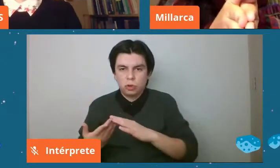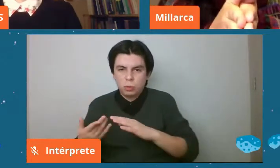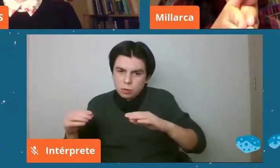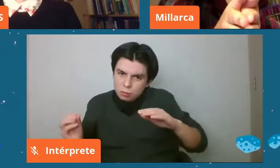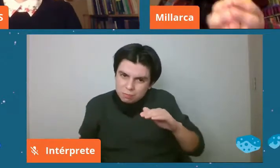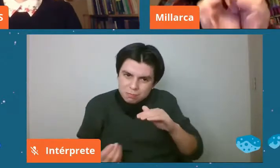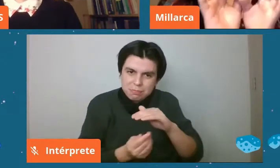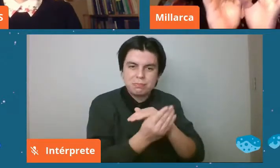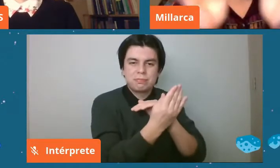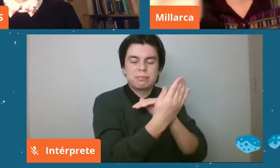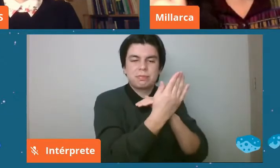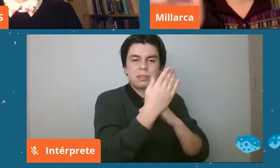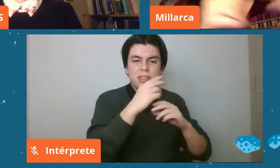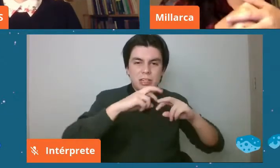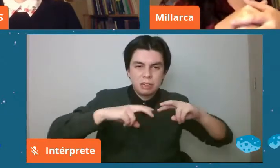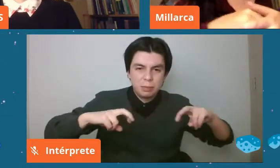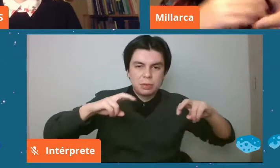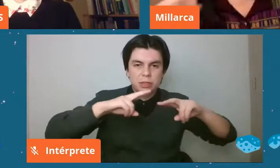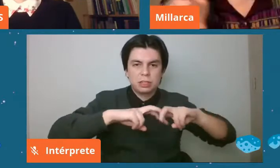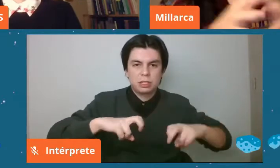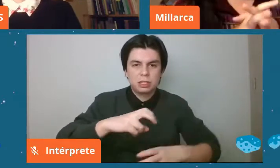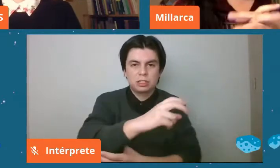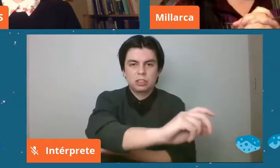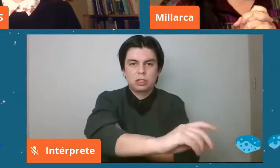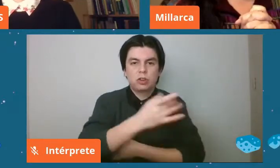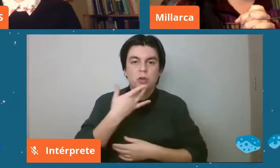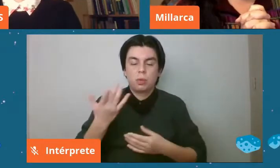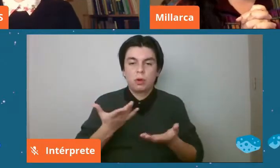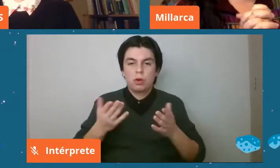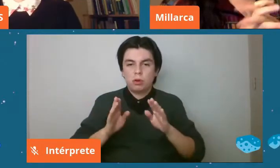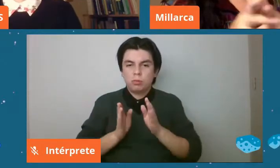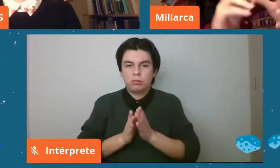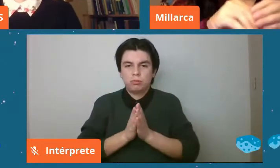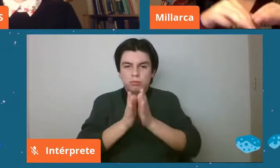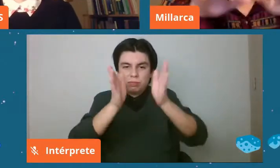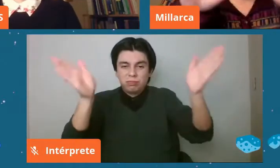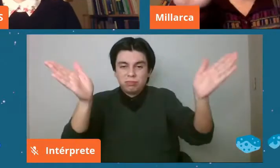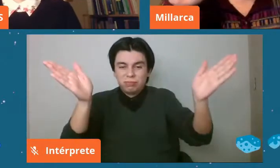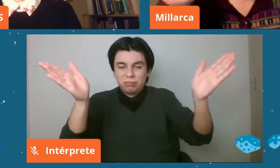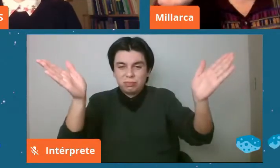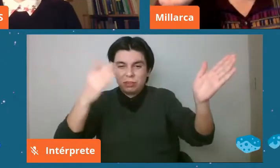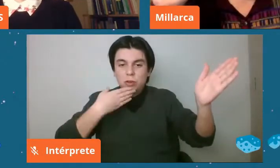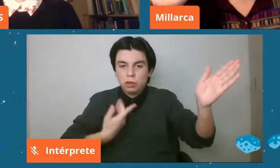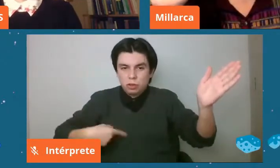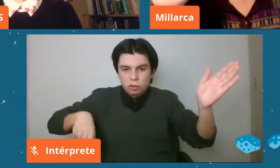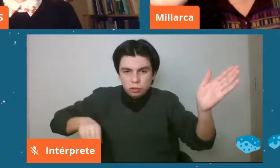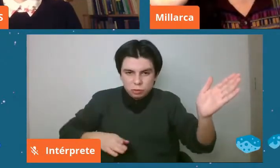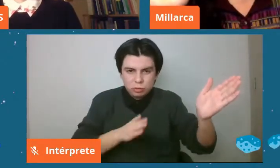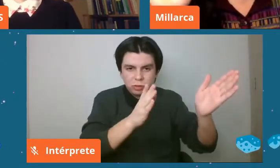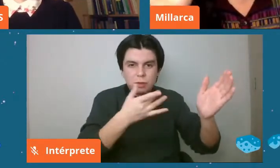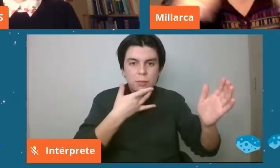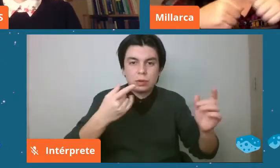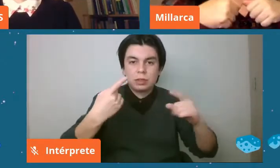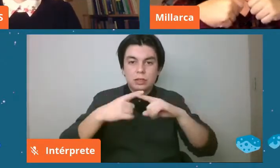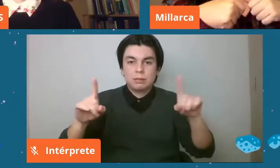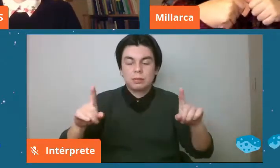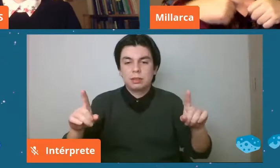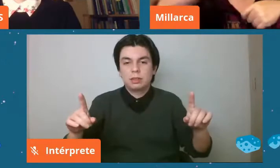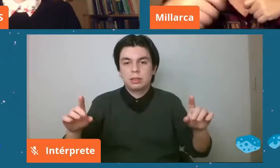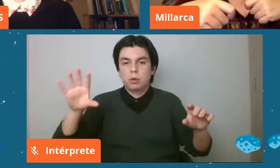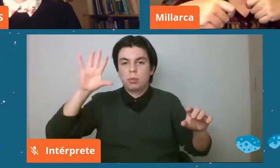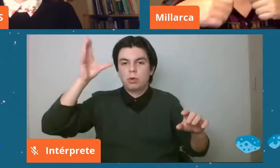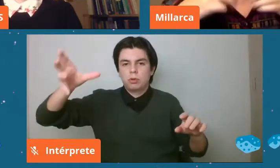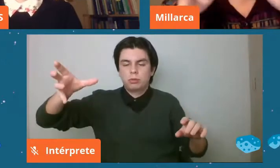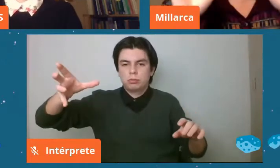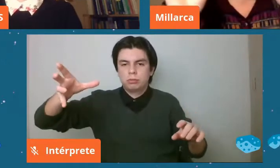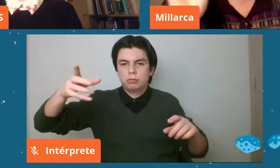nicho diferente de investigación de línea línea de estudio cuando está dominada por cosas tan grandes